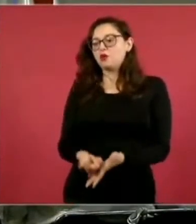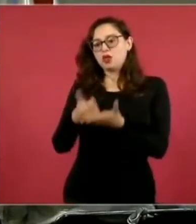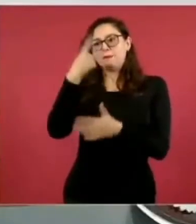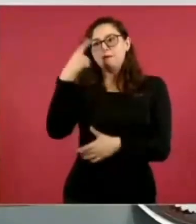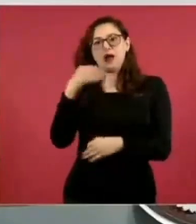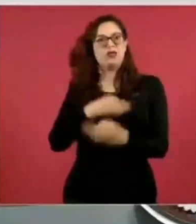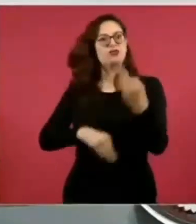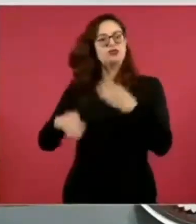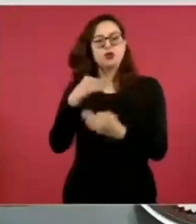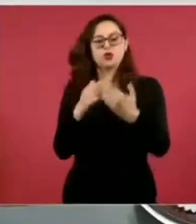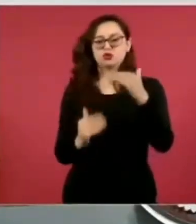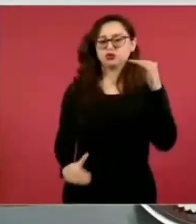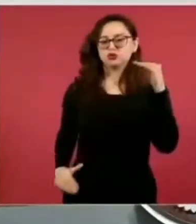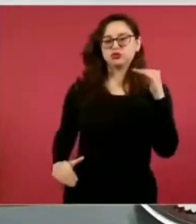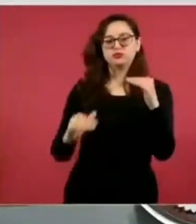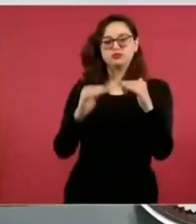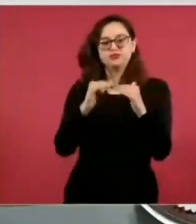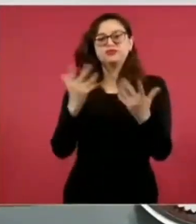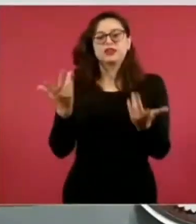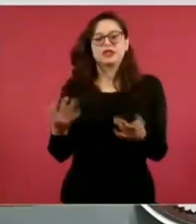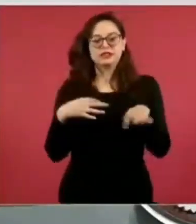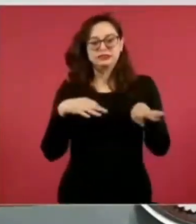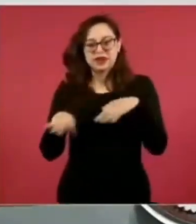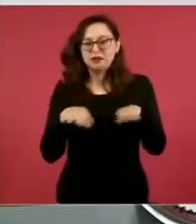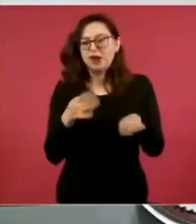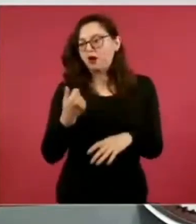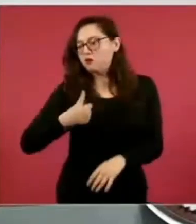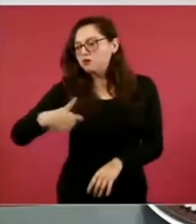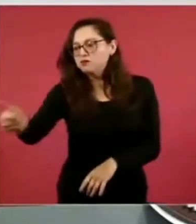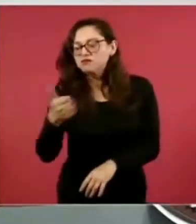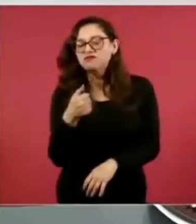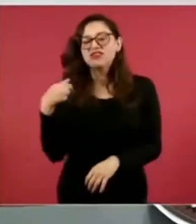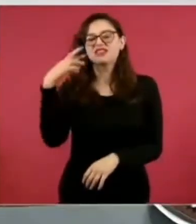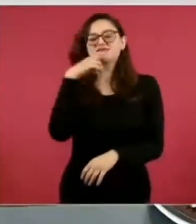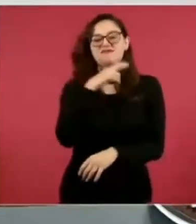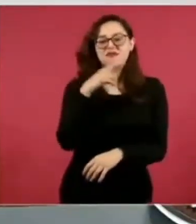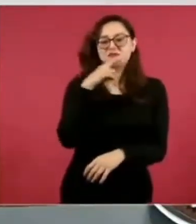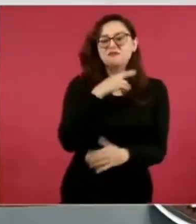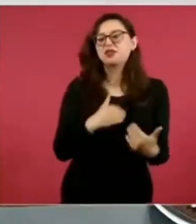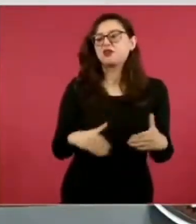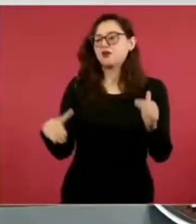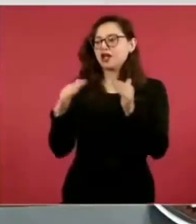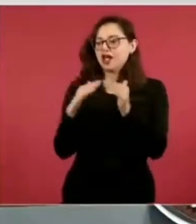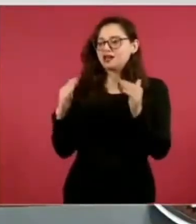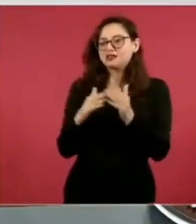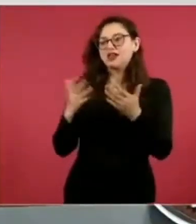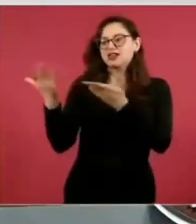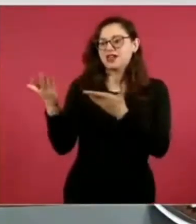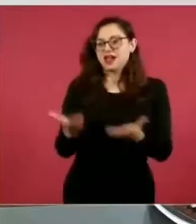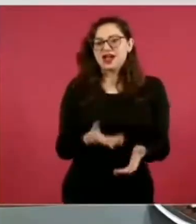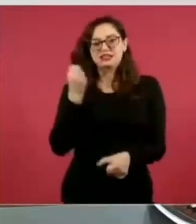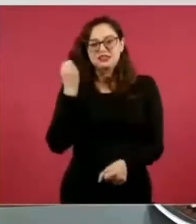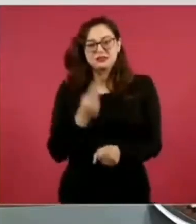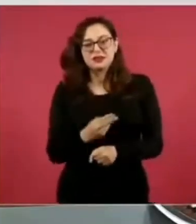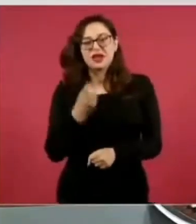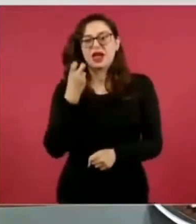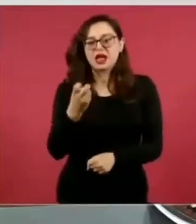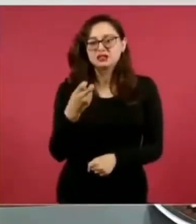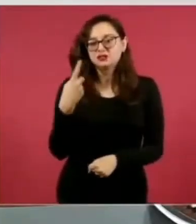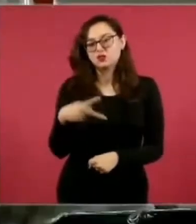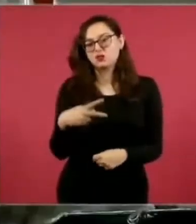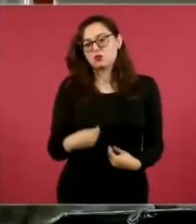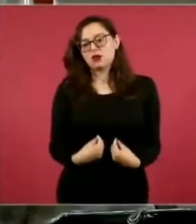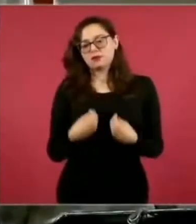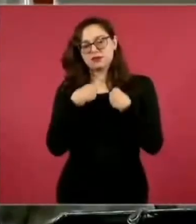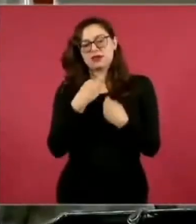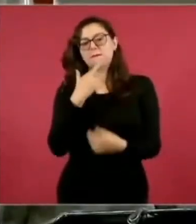pueda llegar más rápido a su trabajo o regresar más rápido a su hogar. Eso es mejorar su calidad